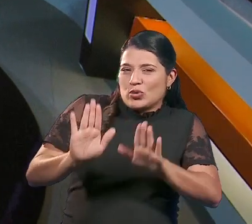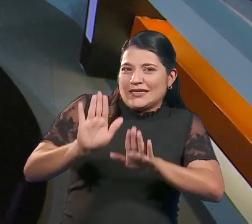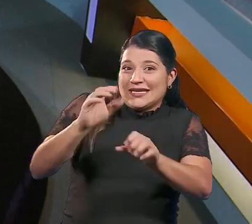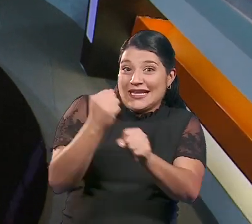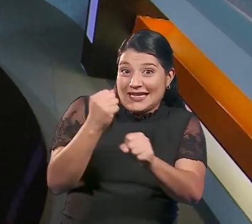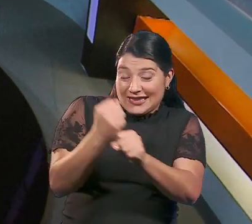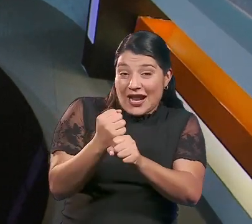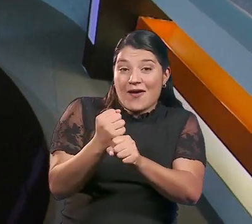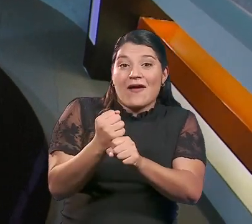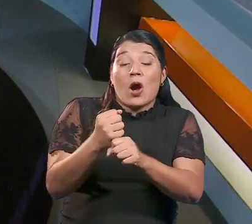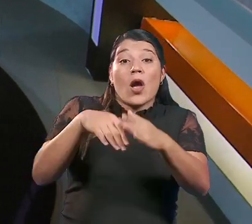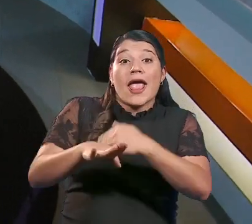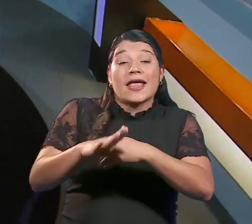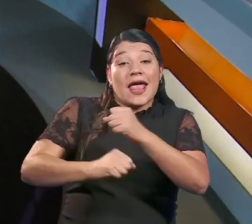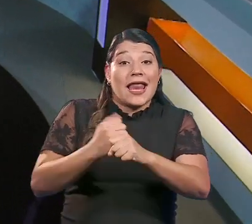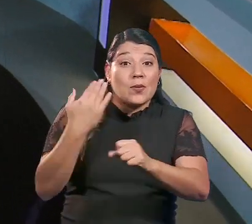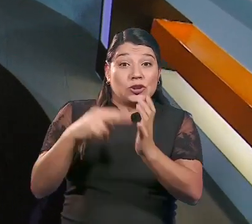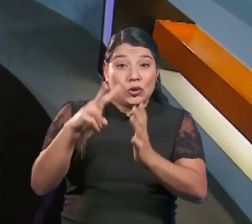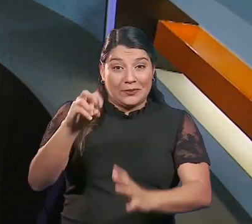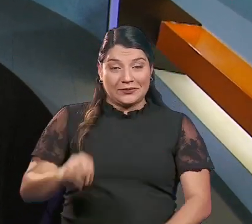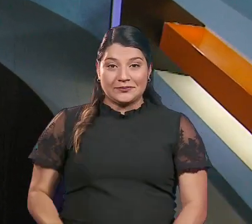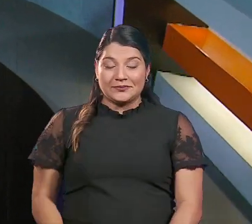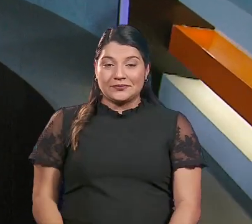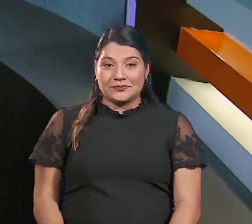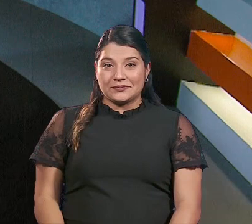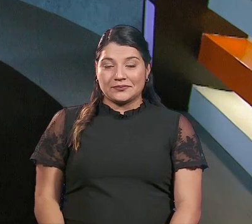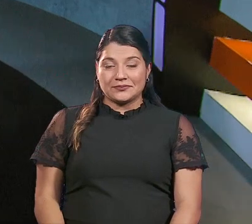que llevó a cabo esta sociedad durante el año 2020.